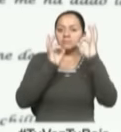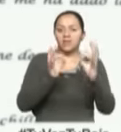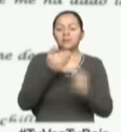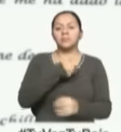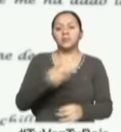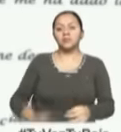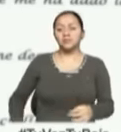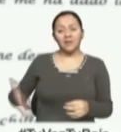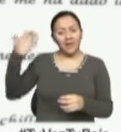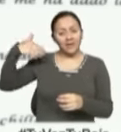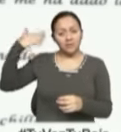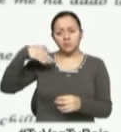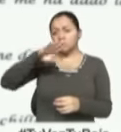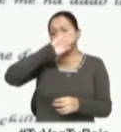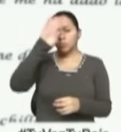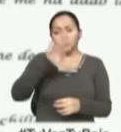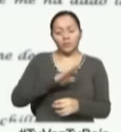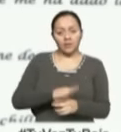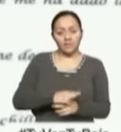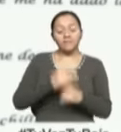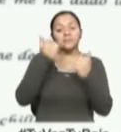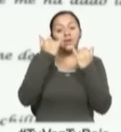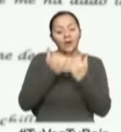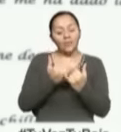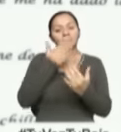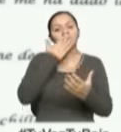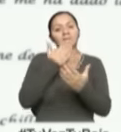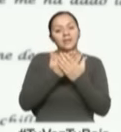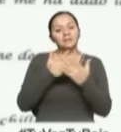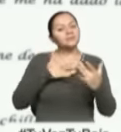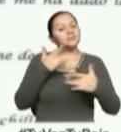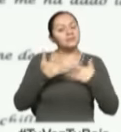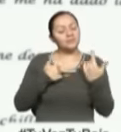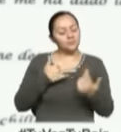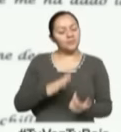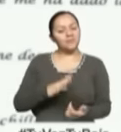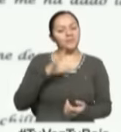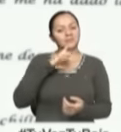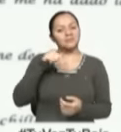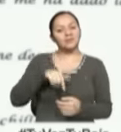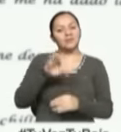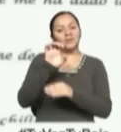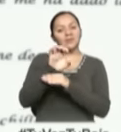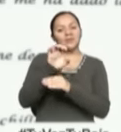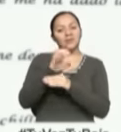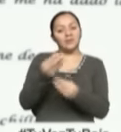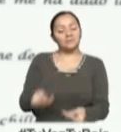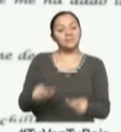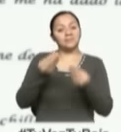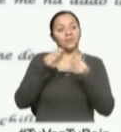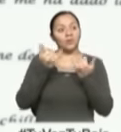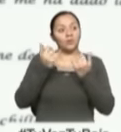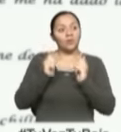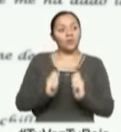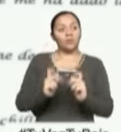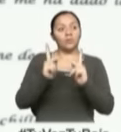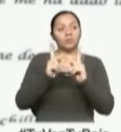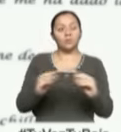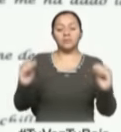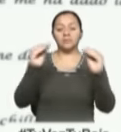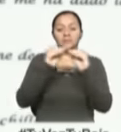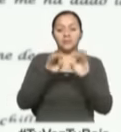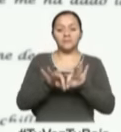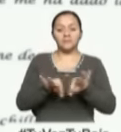en años anteriores lo había hecho. Gracias por hacerme sentir orgullosa de este país, que me ha dado la oportunidad de ser una